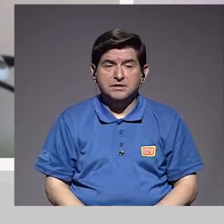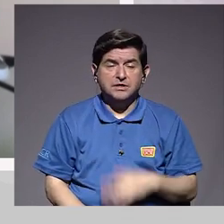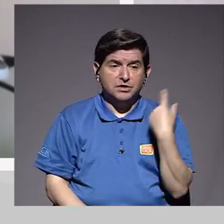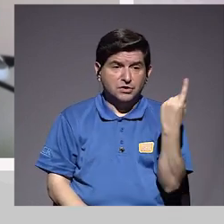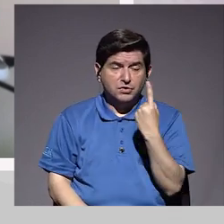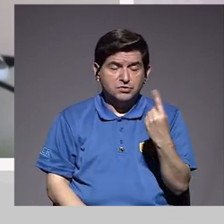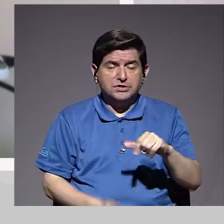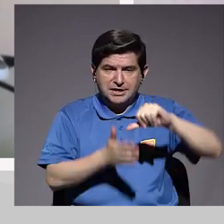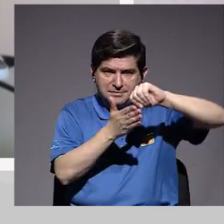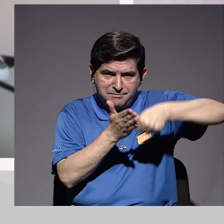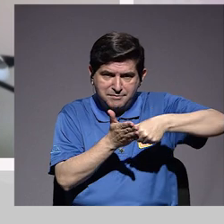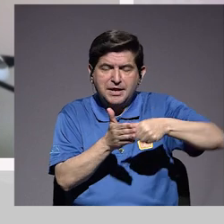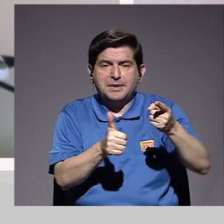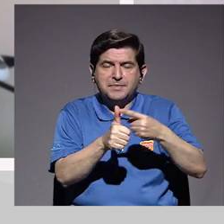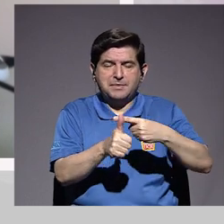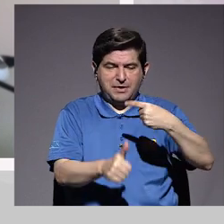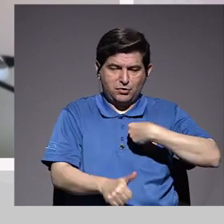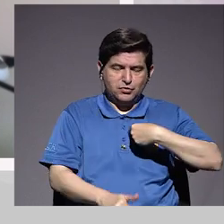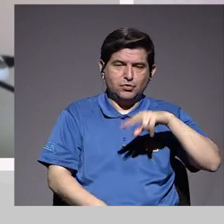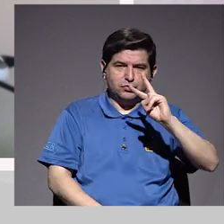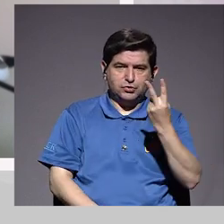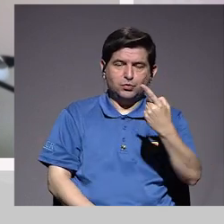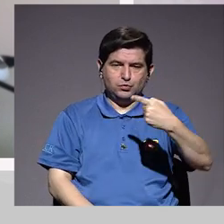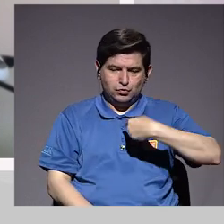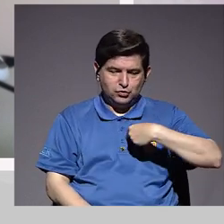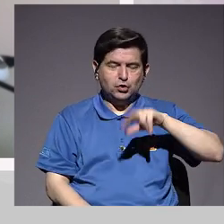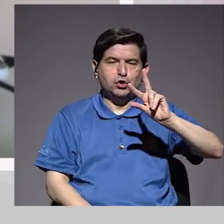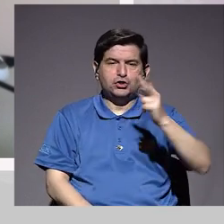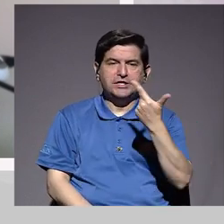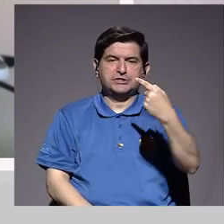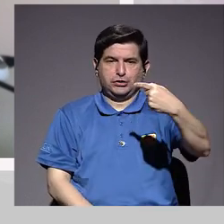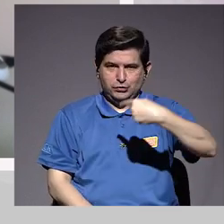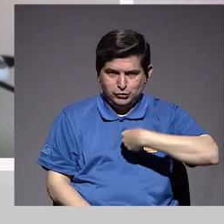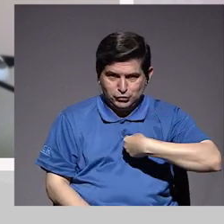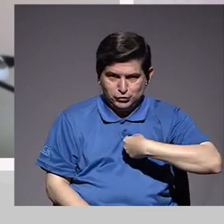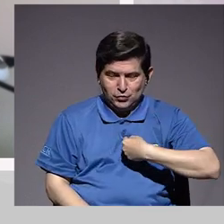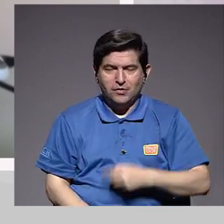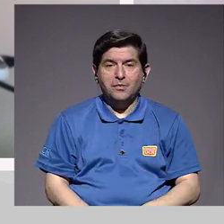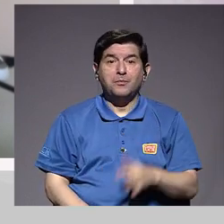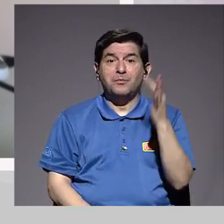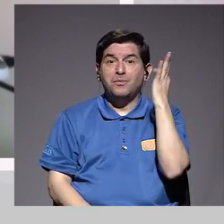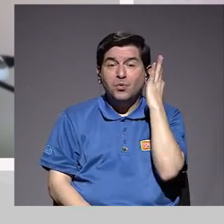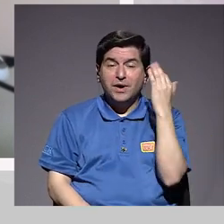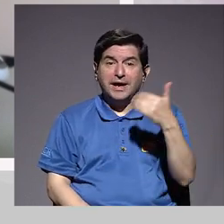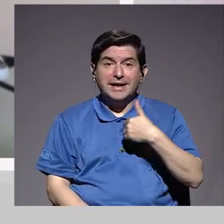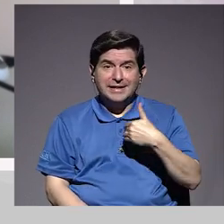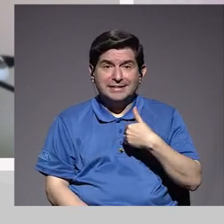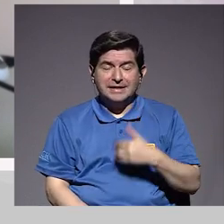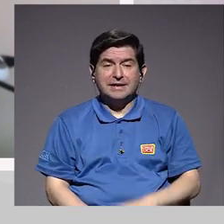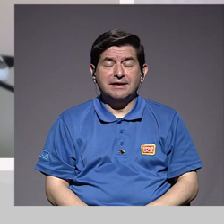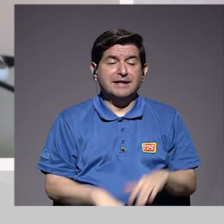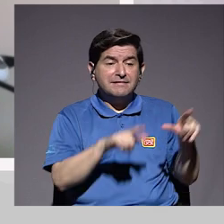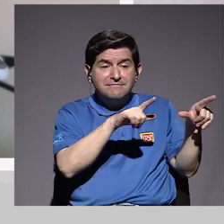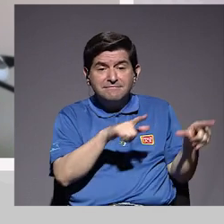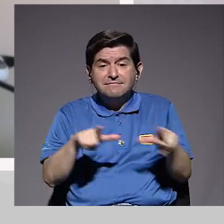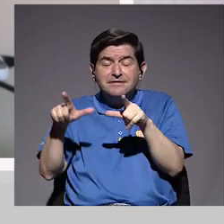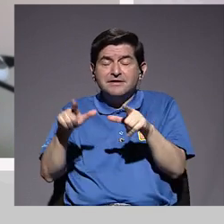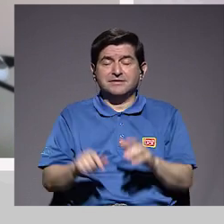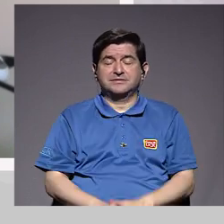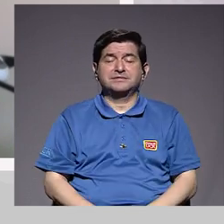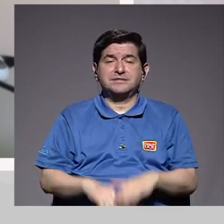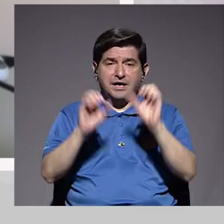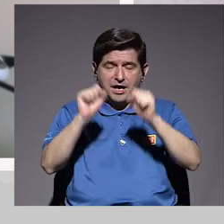el primero yo, segundo yo y tercero yo, ¿verdad? Porque realmente la mujer es la que tiene que estar dispuesta a abrirse como pareja,